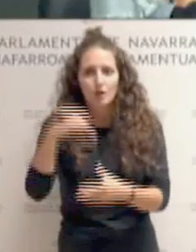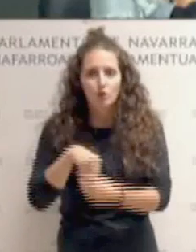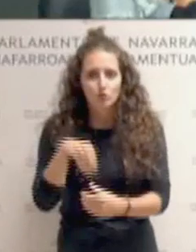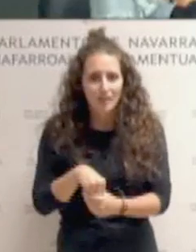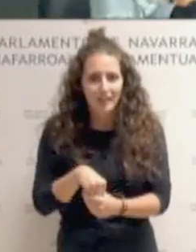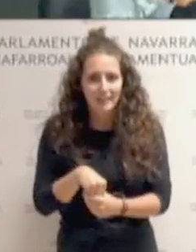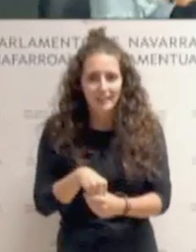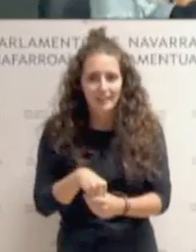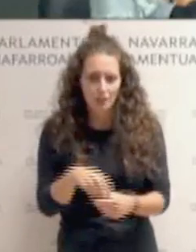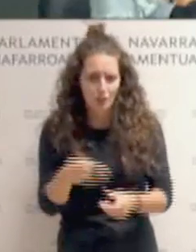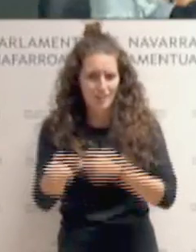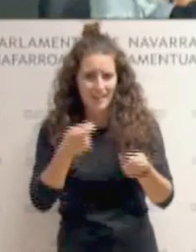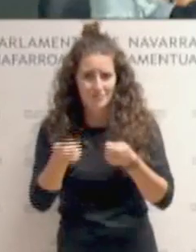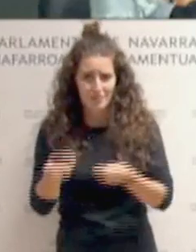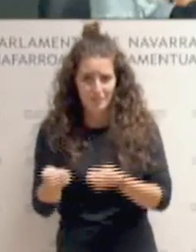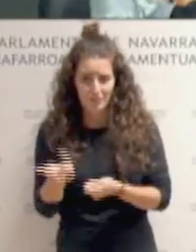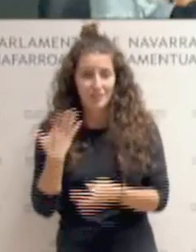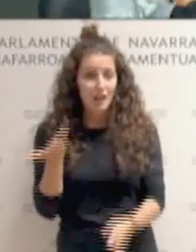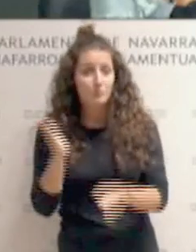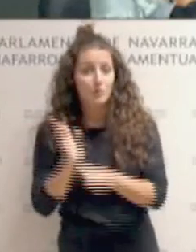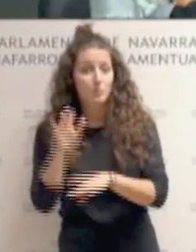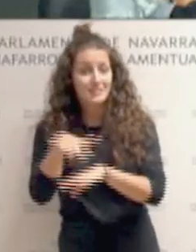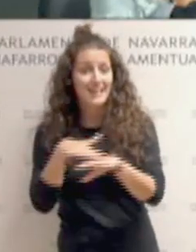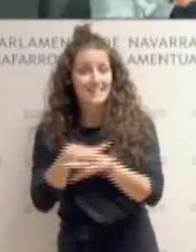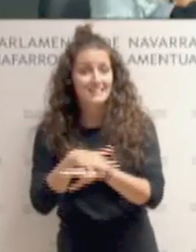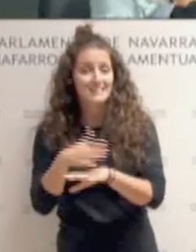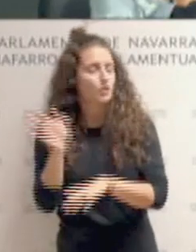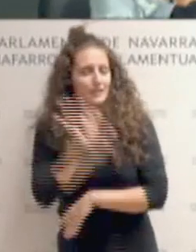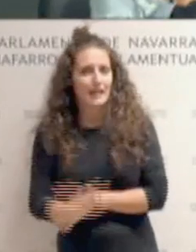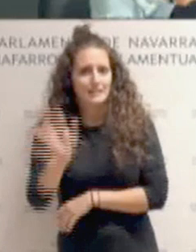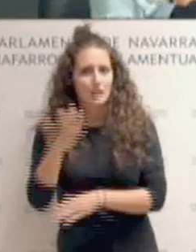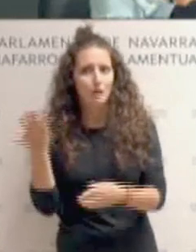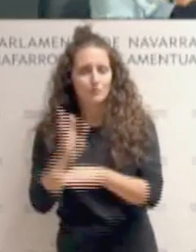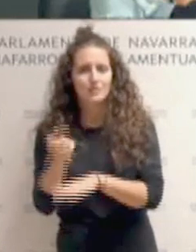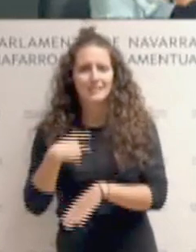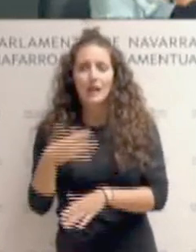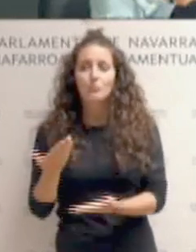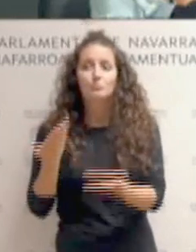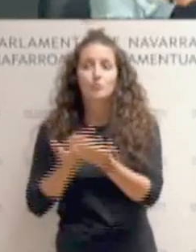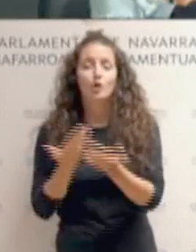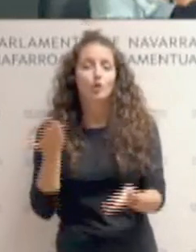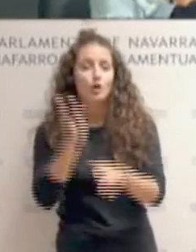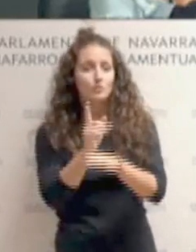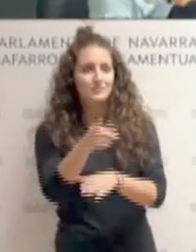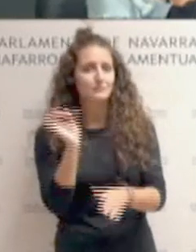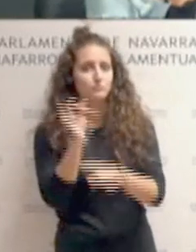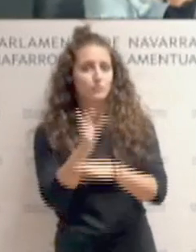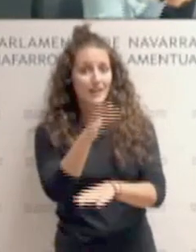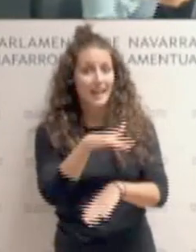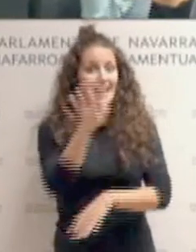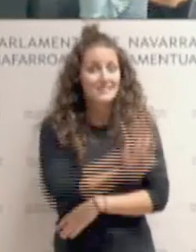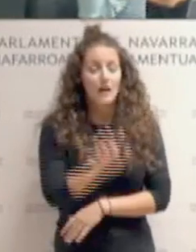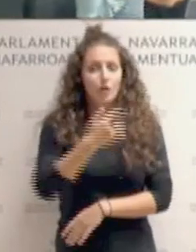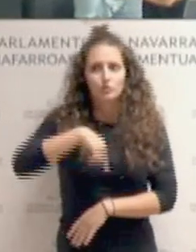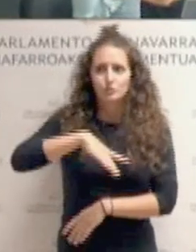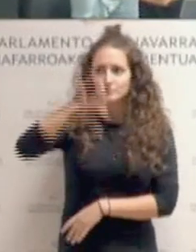De lo que se está negociando, de la propuesta del Estado y de la respuesta que ustedes acaban de remitir al Estado, no tenemos absolutamente ni idea.